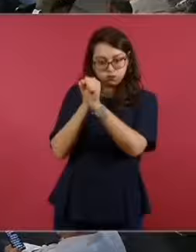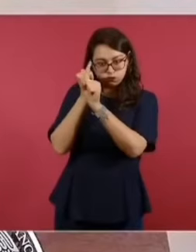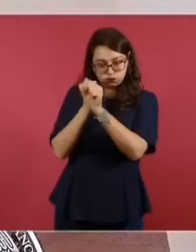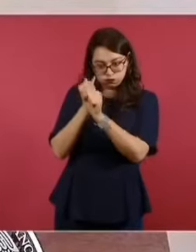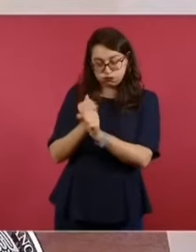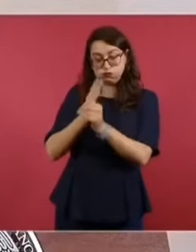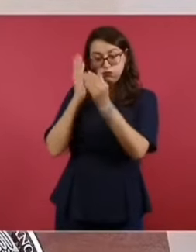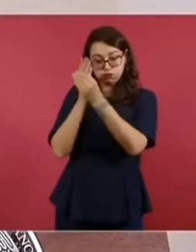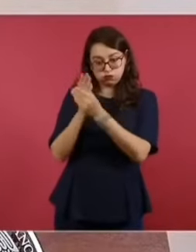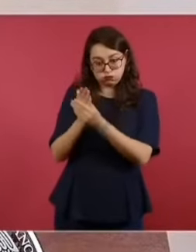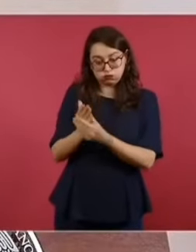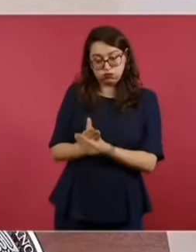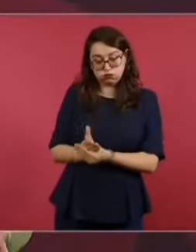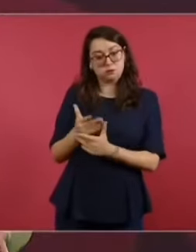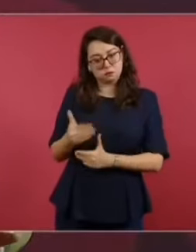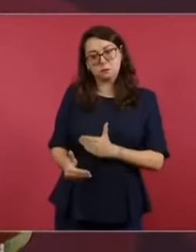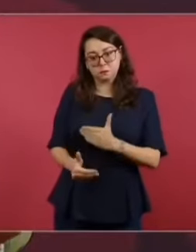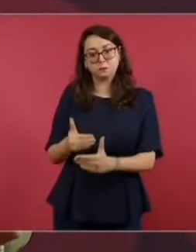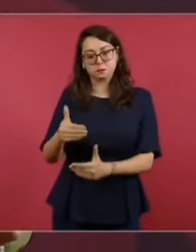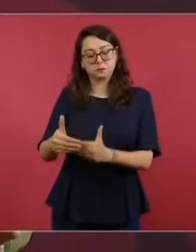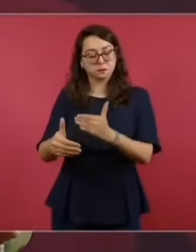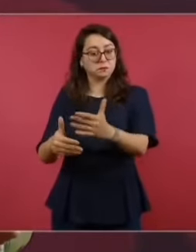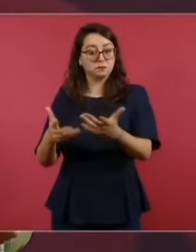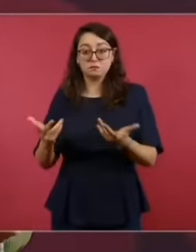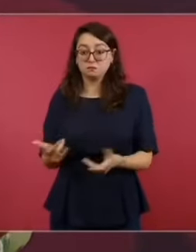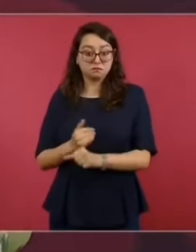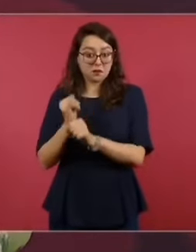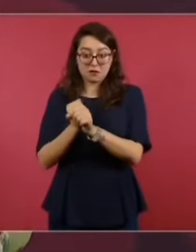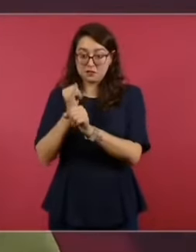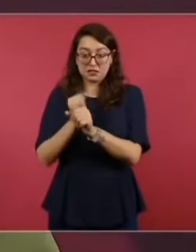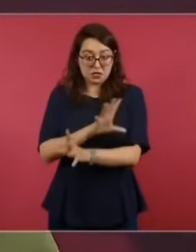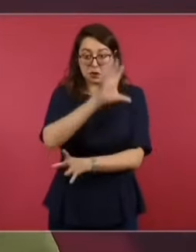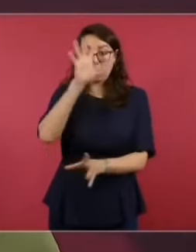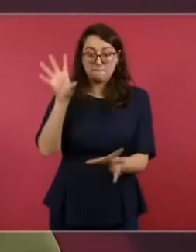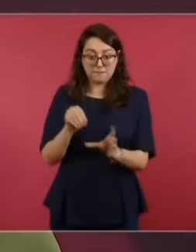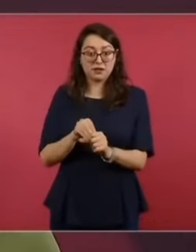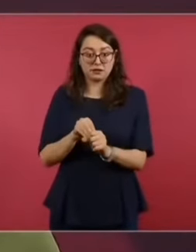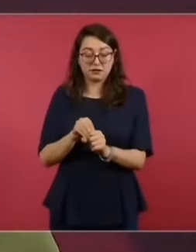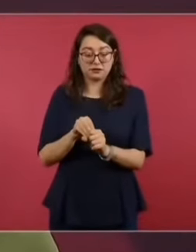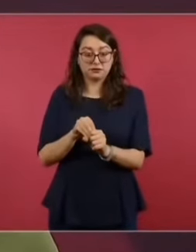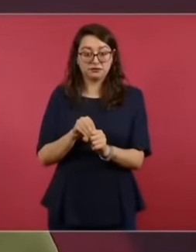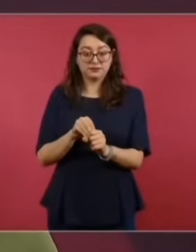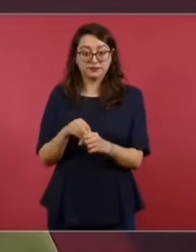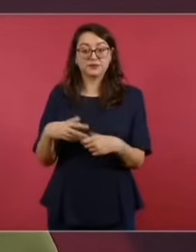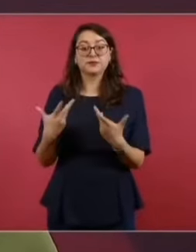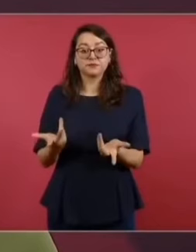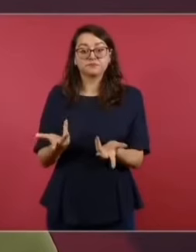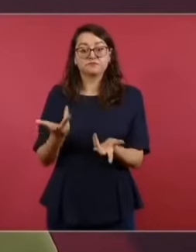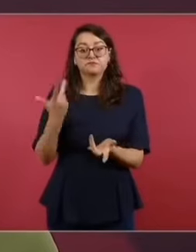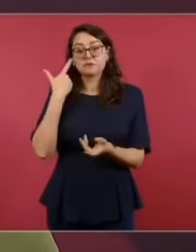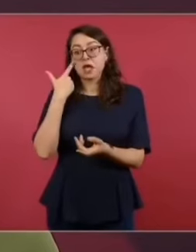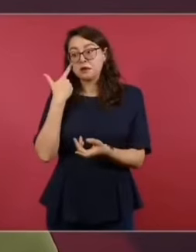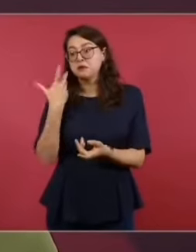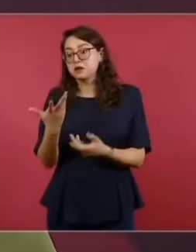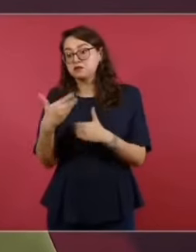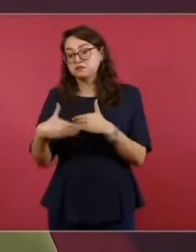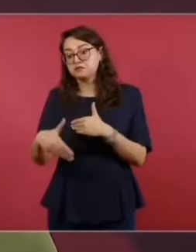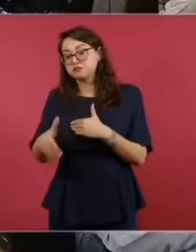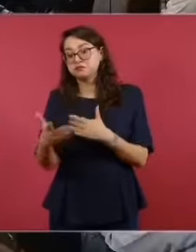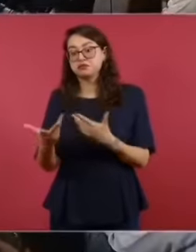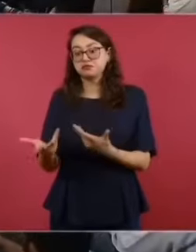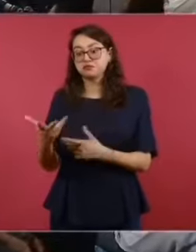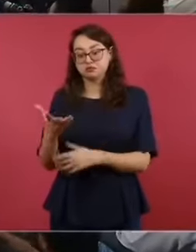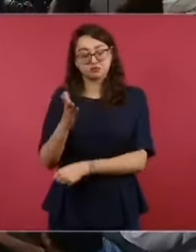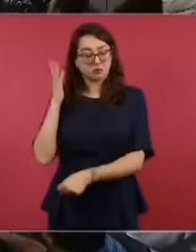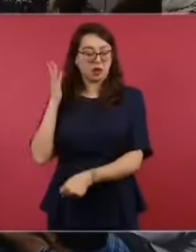lo atenderán y se está haciendo toda la investigación para terminar de ver todo el caso y